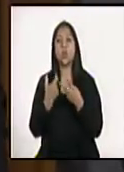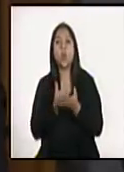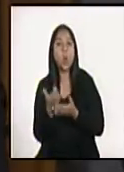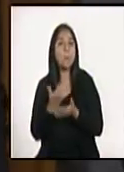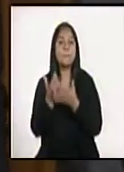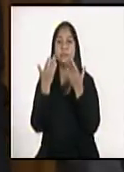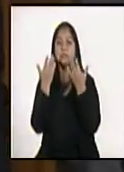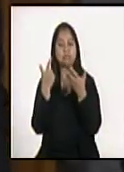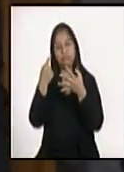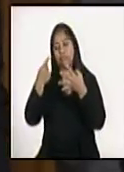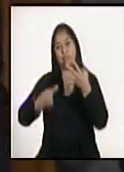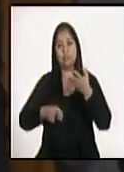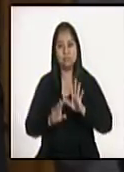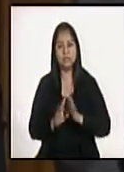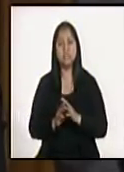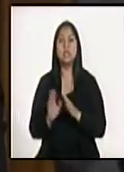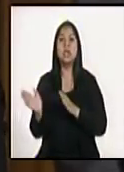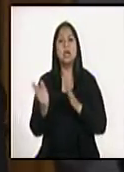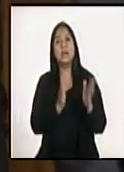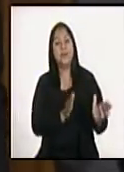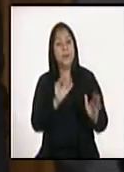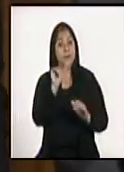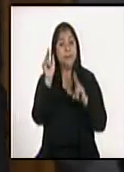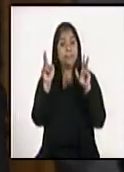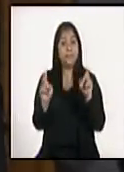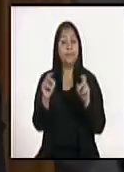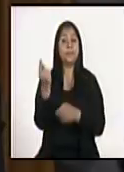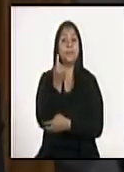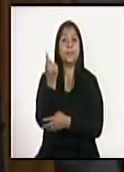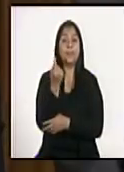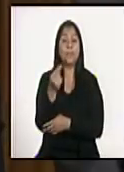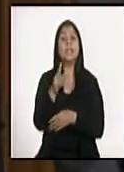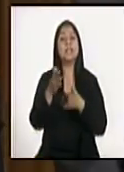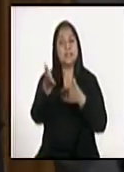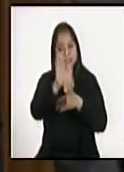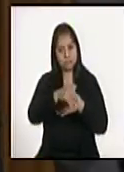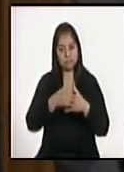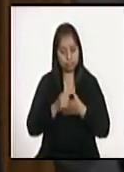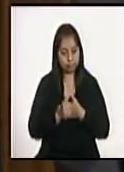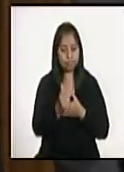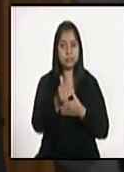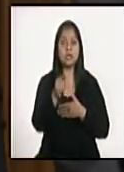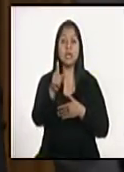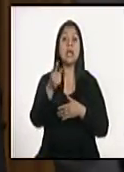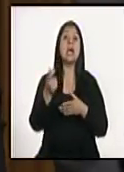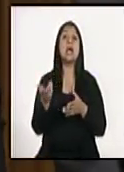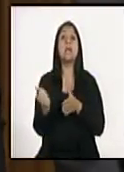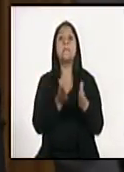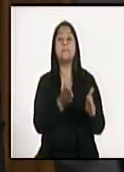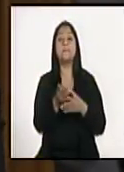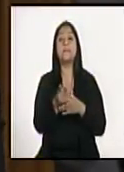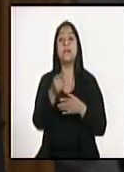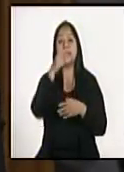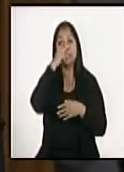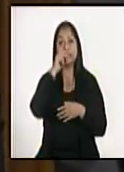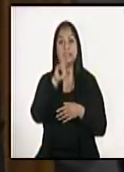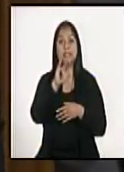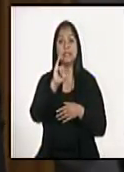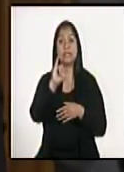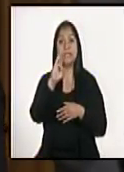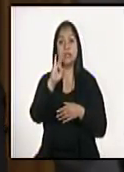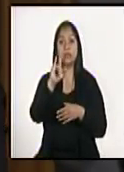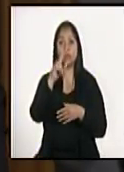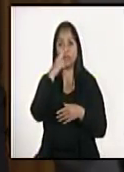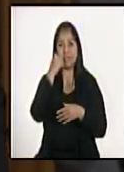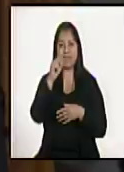alimentos, etcétera. Otro tema importante que lo comentará más adelante es la parte tributaria, que aquí está el superintendente de la administración